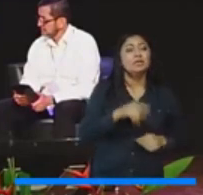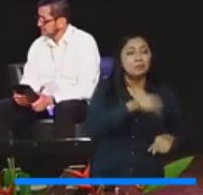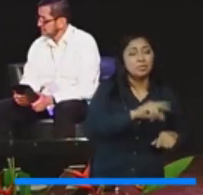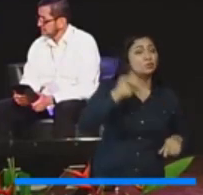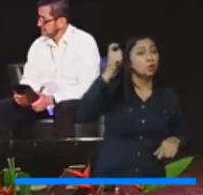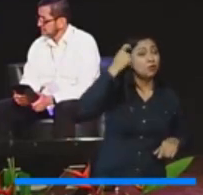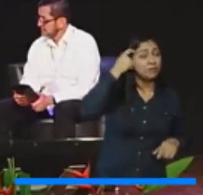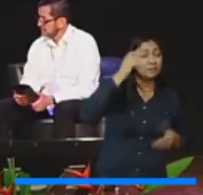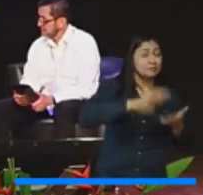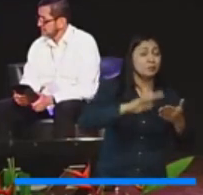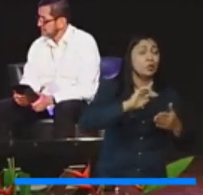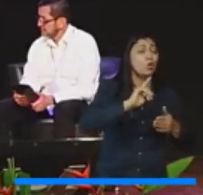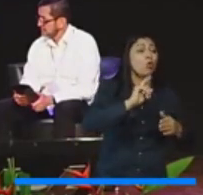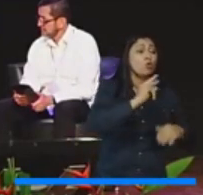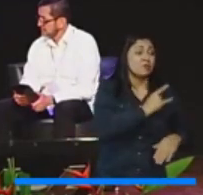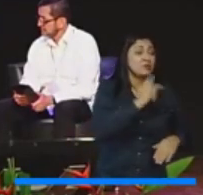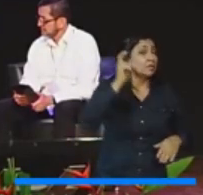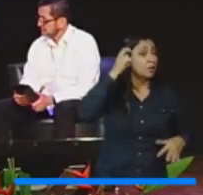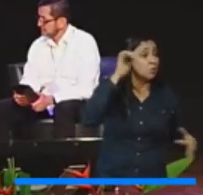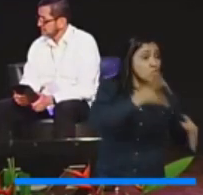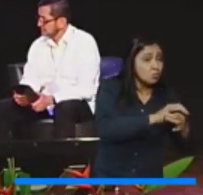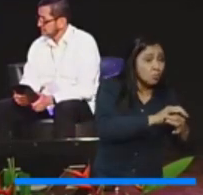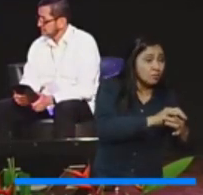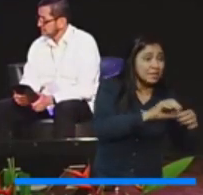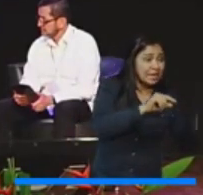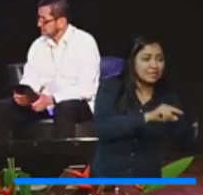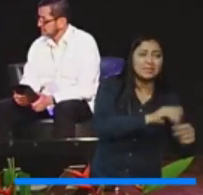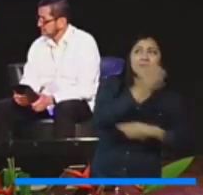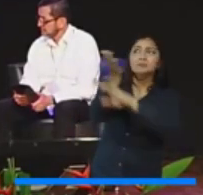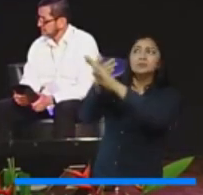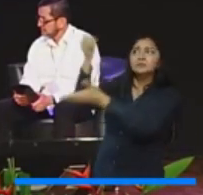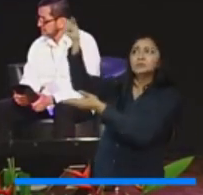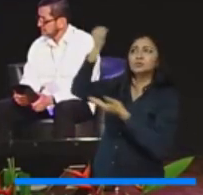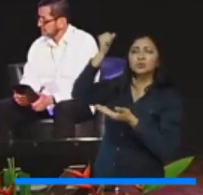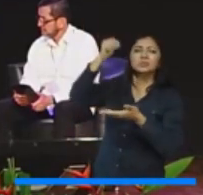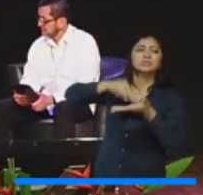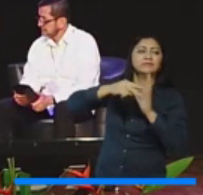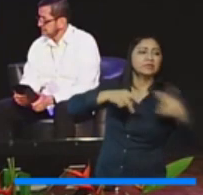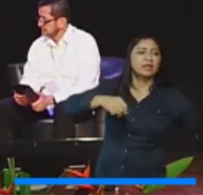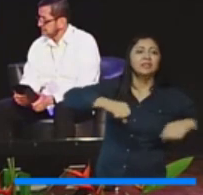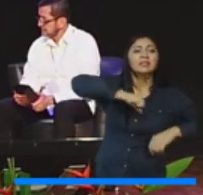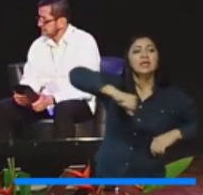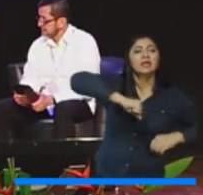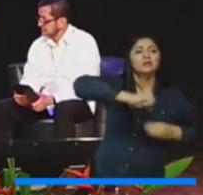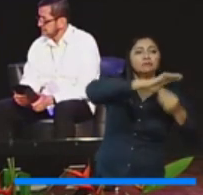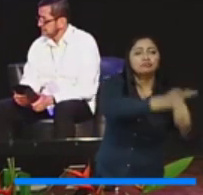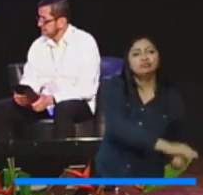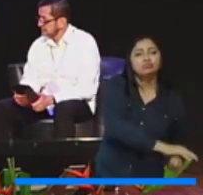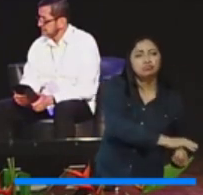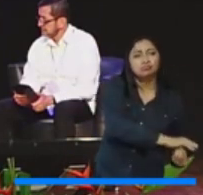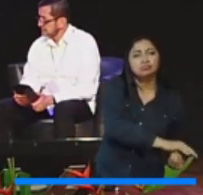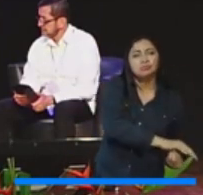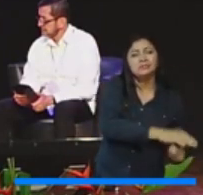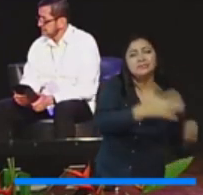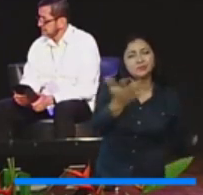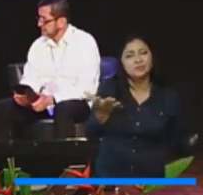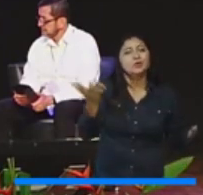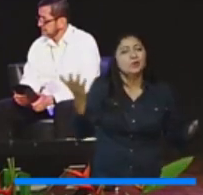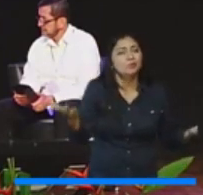exigiendo la reivindicación de un derecho que se le vulneró. Entonces, es falso decir que solamente la universidad pública pide recursos,